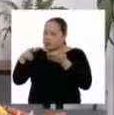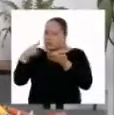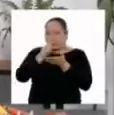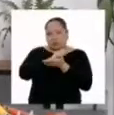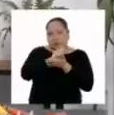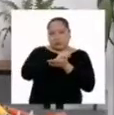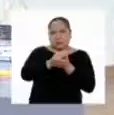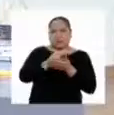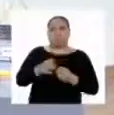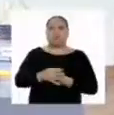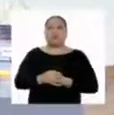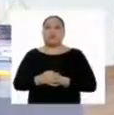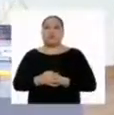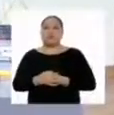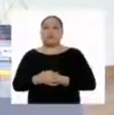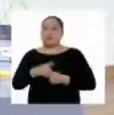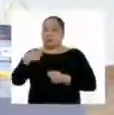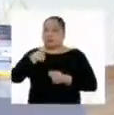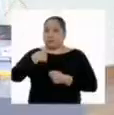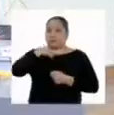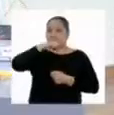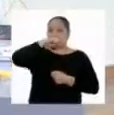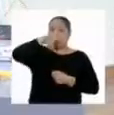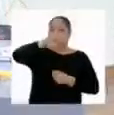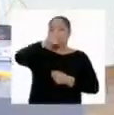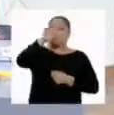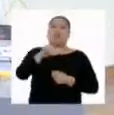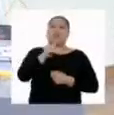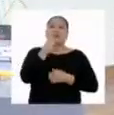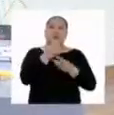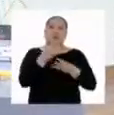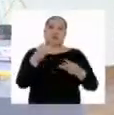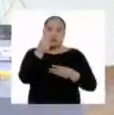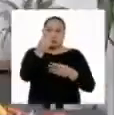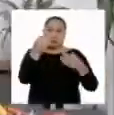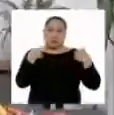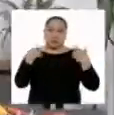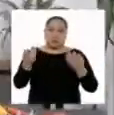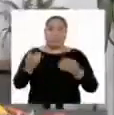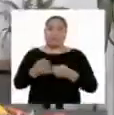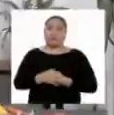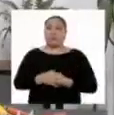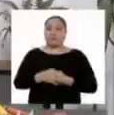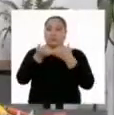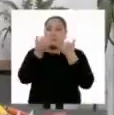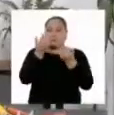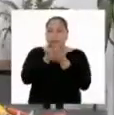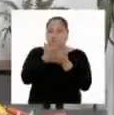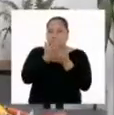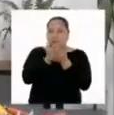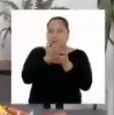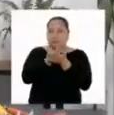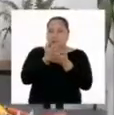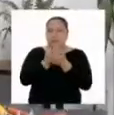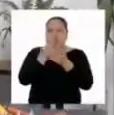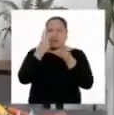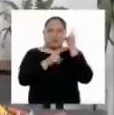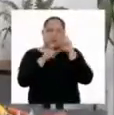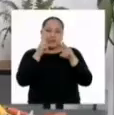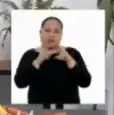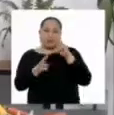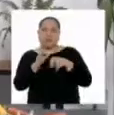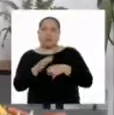información que recolecten. Como siempre les digo, usen los materiales que tengan en casa. Ahora, para experimentar, tenemos que